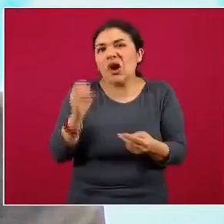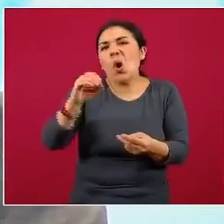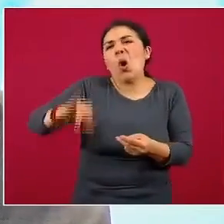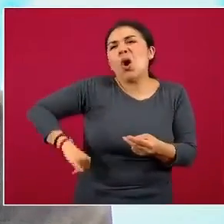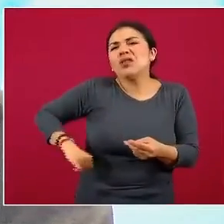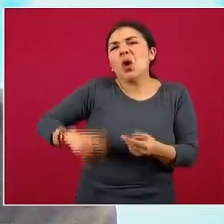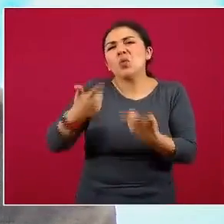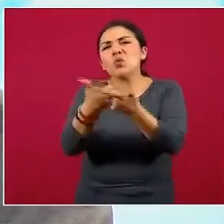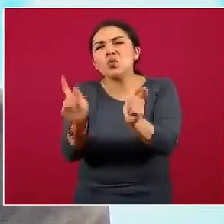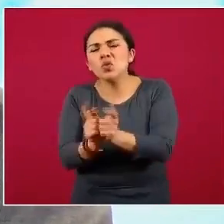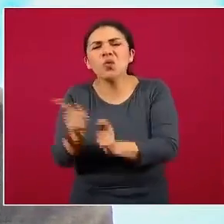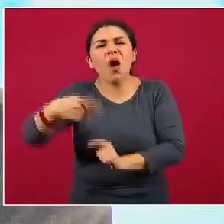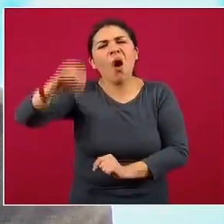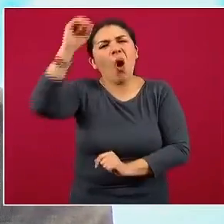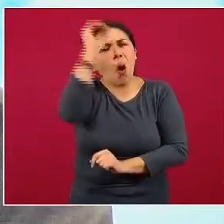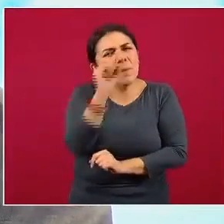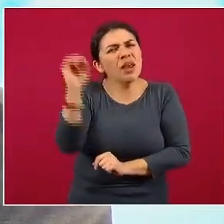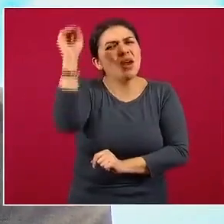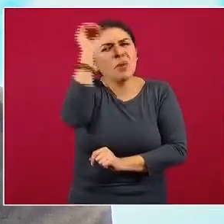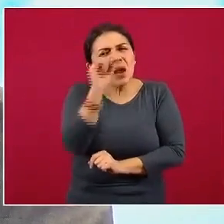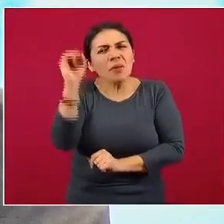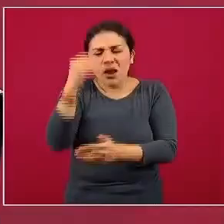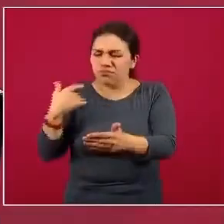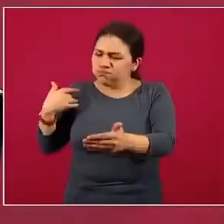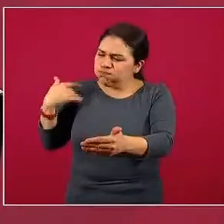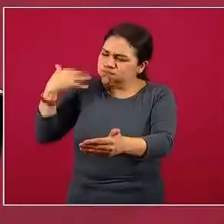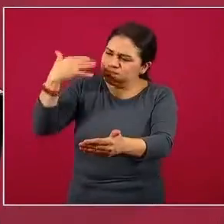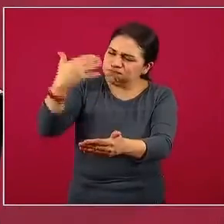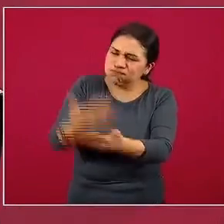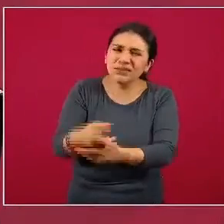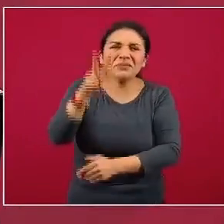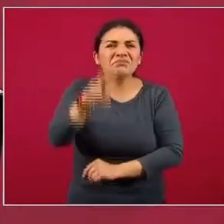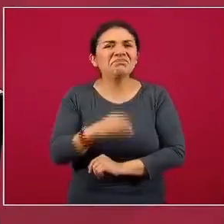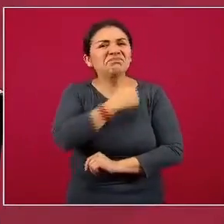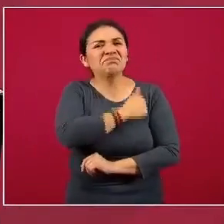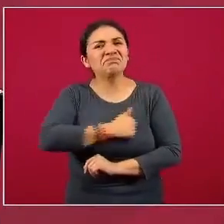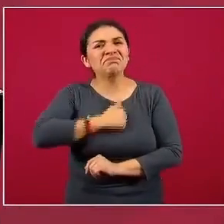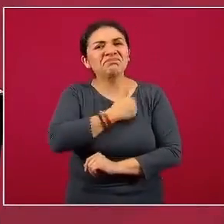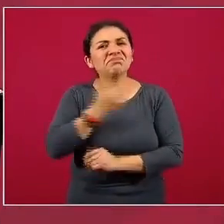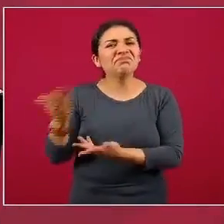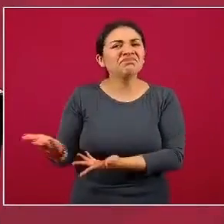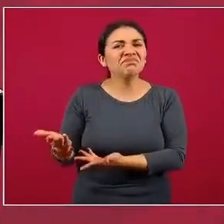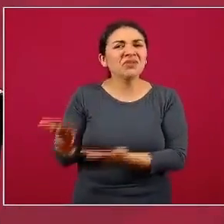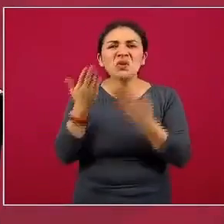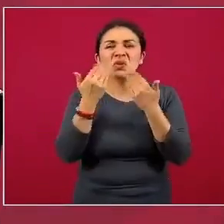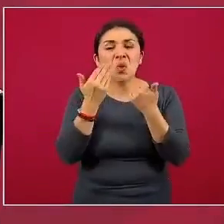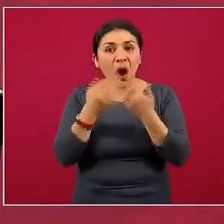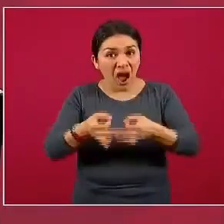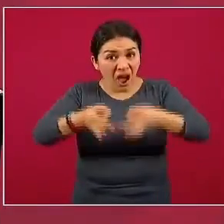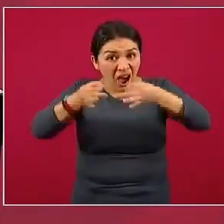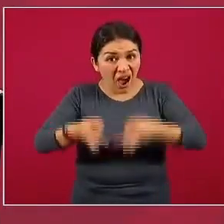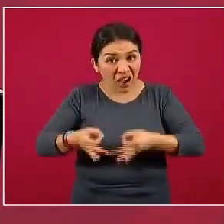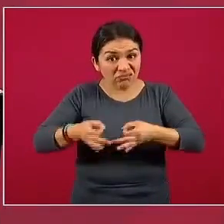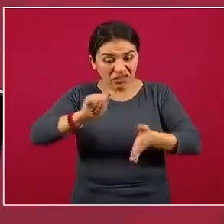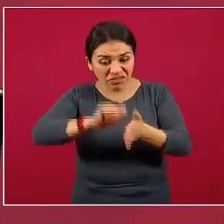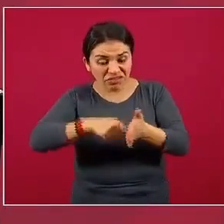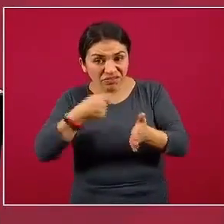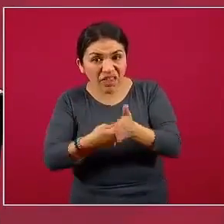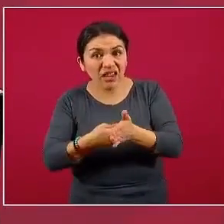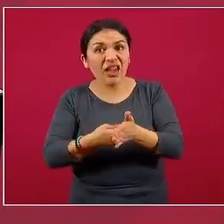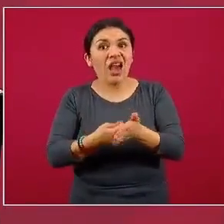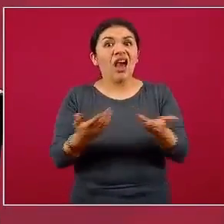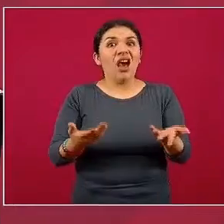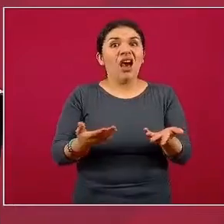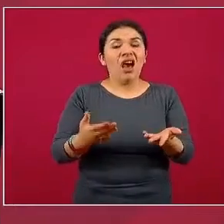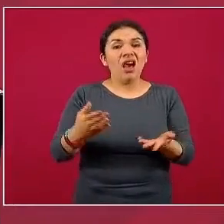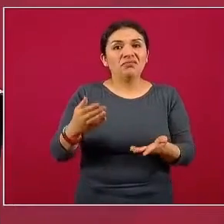grupo, que han estado opinando a lo largo del año, desafortunadamente sin solidez técnica, sin